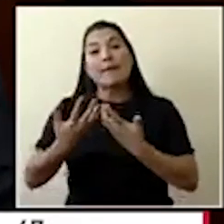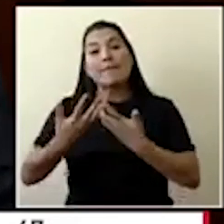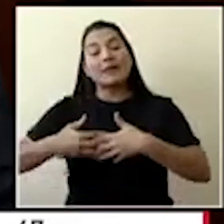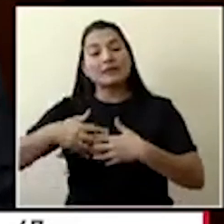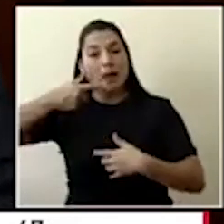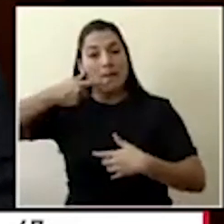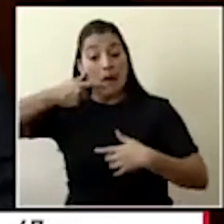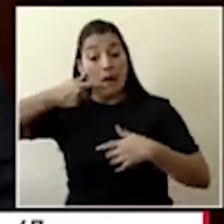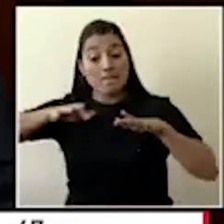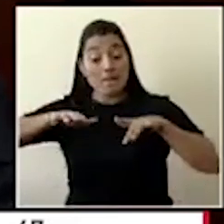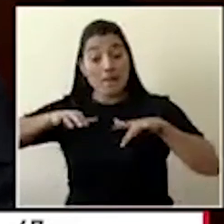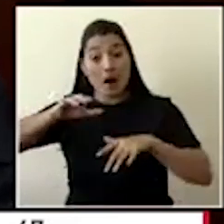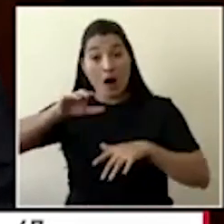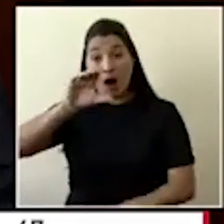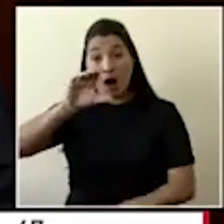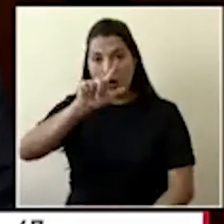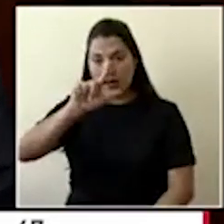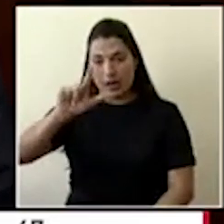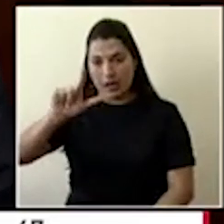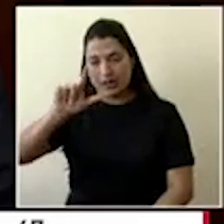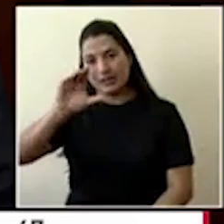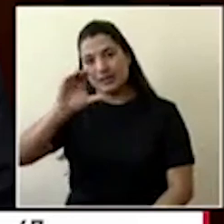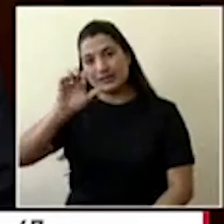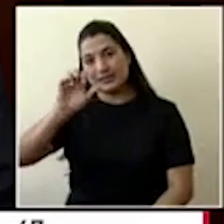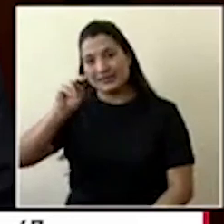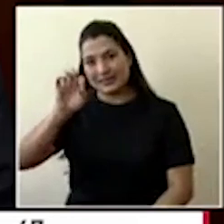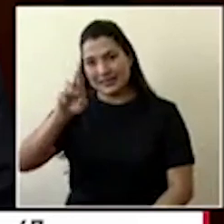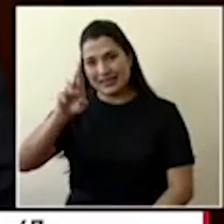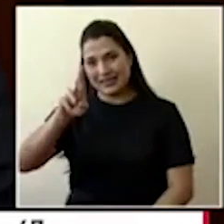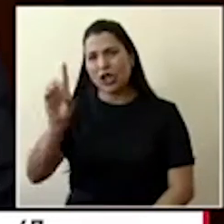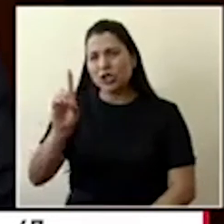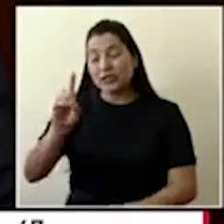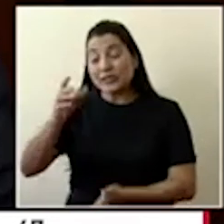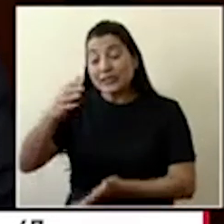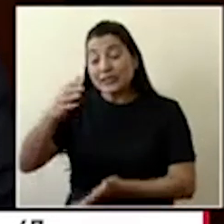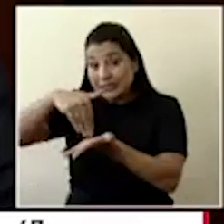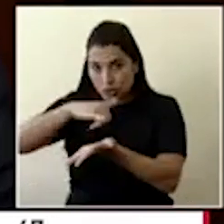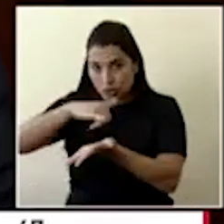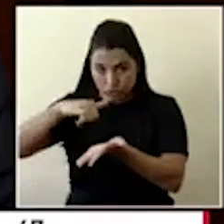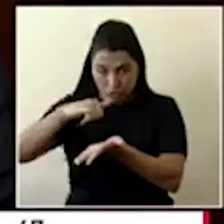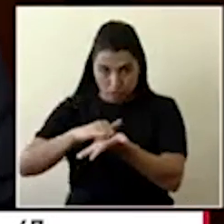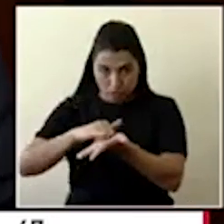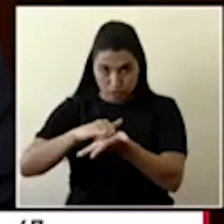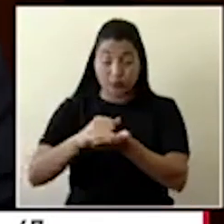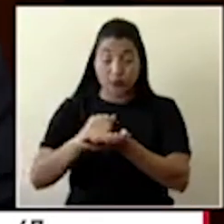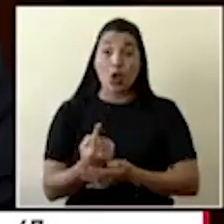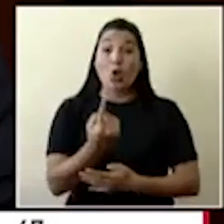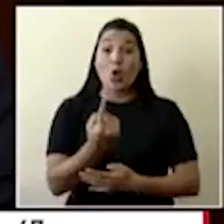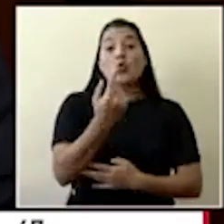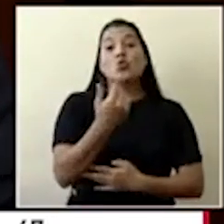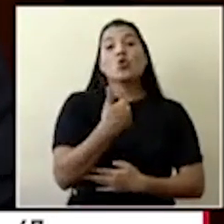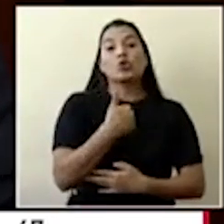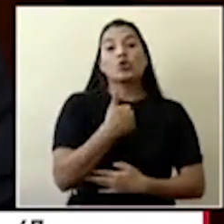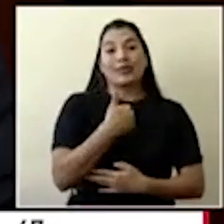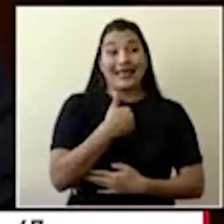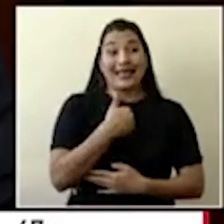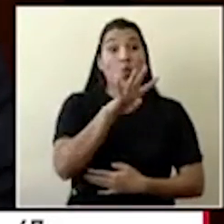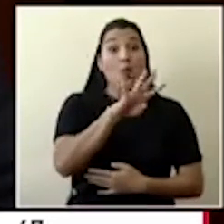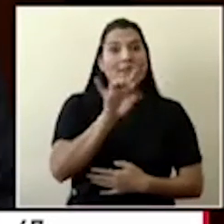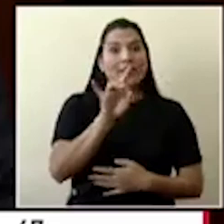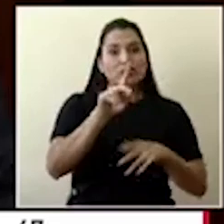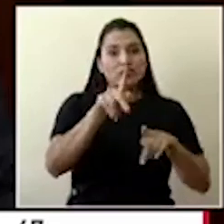Ambos call centers están en San José, en la provincia de San José. Uno tiene una casuística, un total de casos de 48